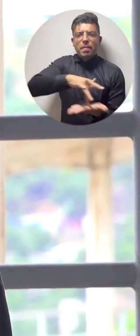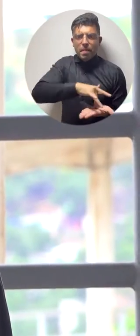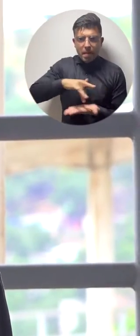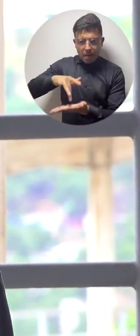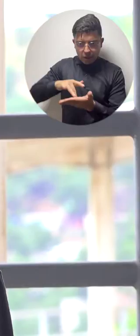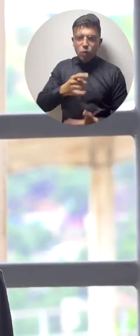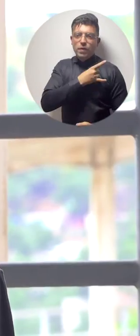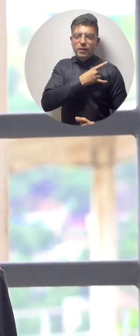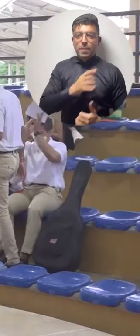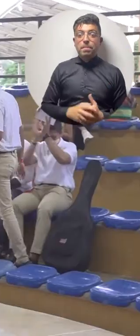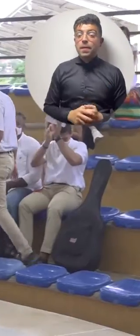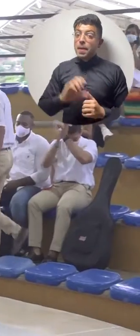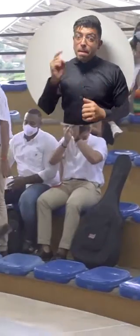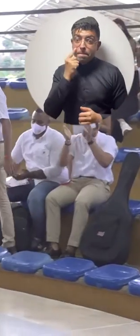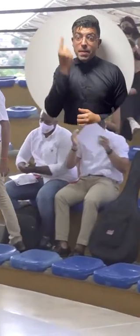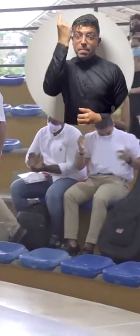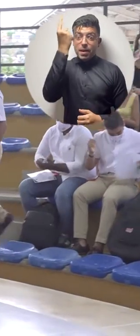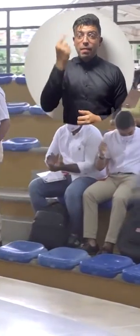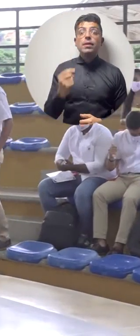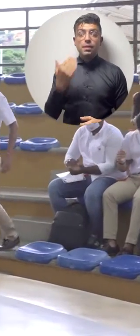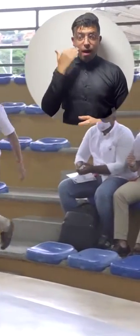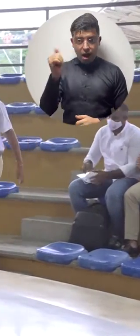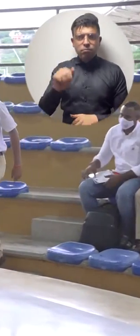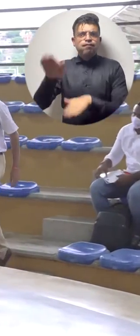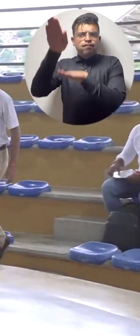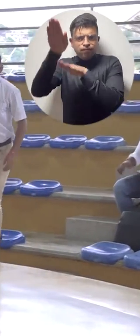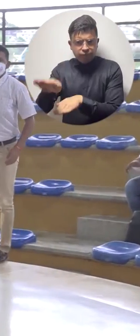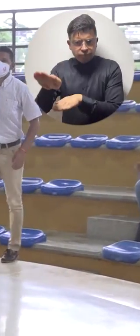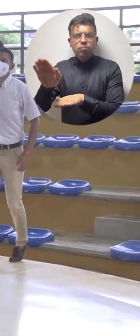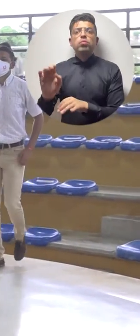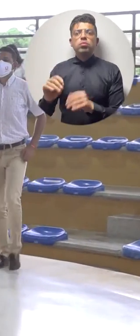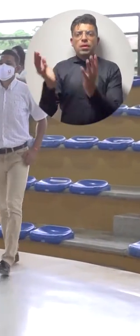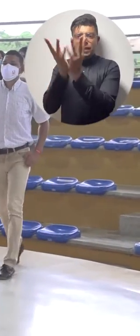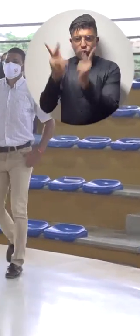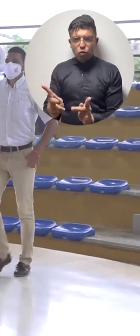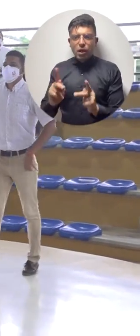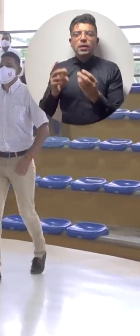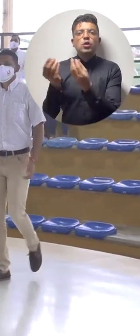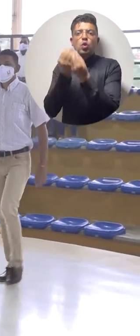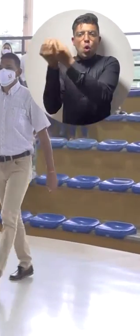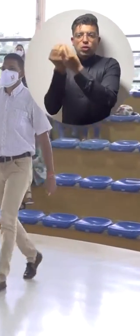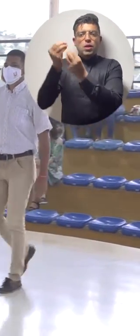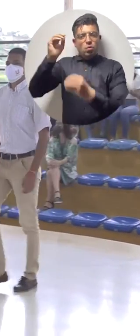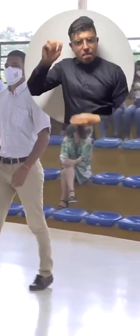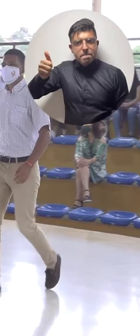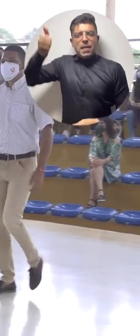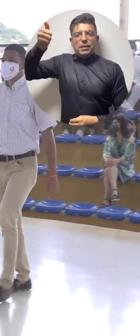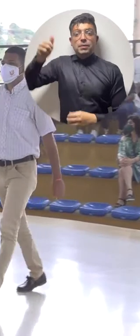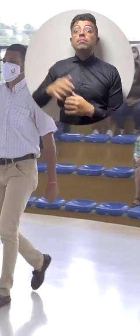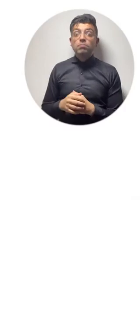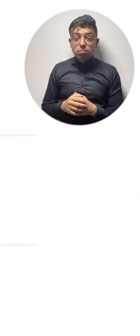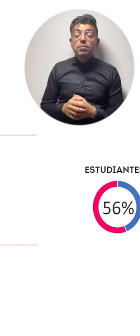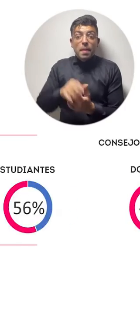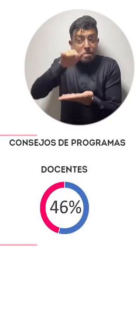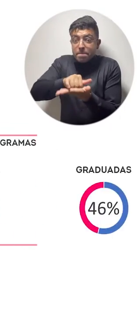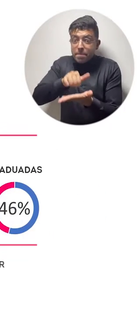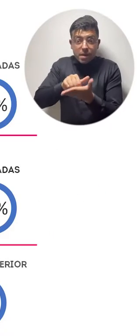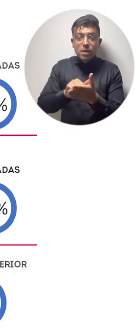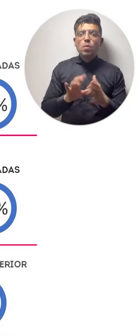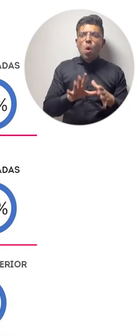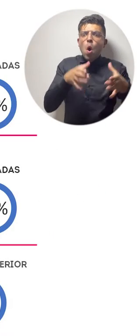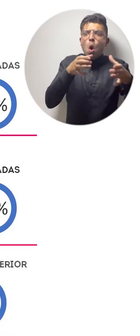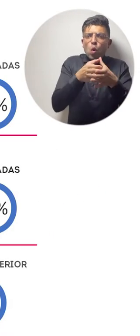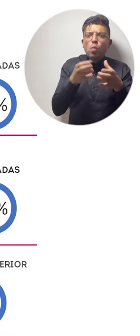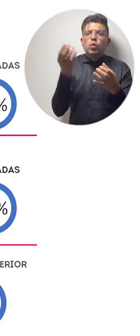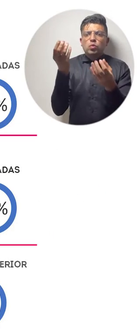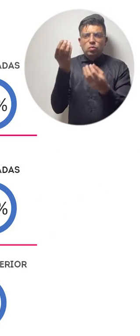participación universitaria. Por primera vez, una mujer se convierte en representante de los estudiantes ante el Consejo Superior, mientras que en